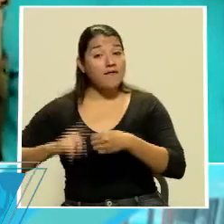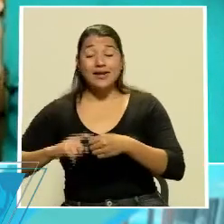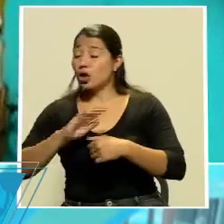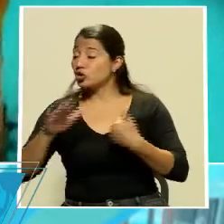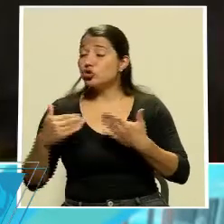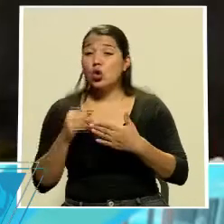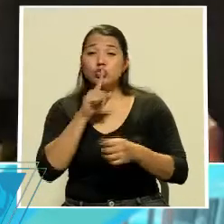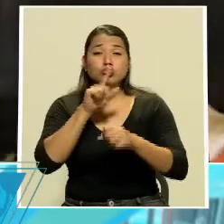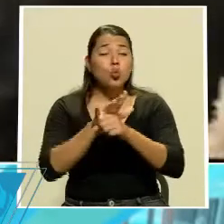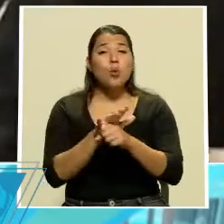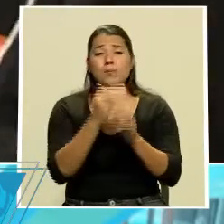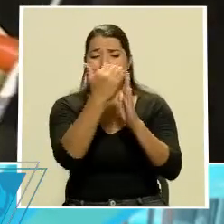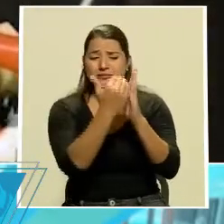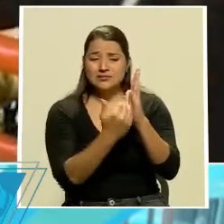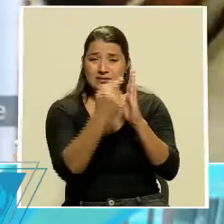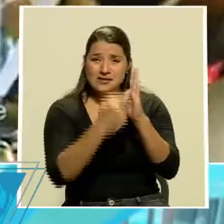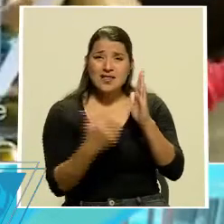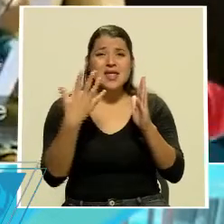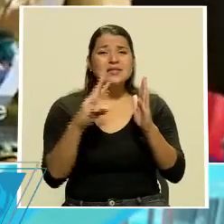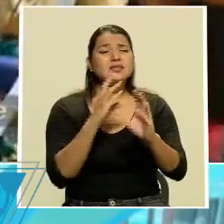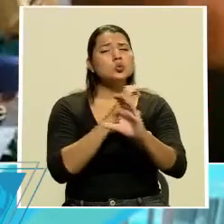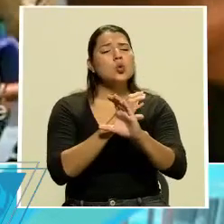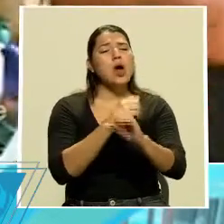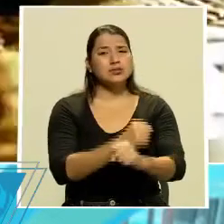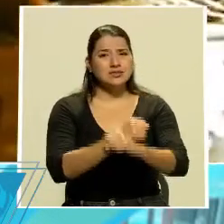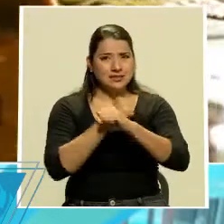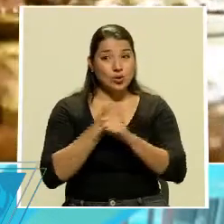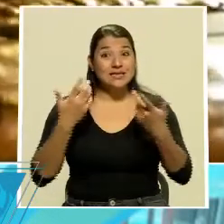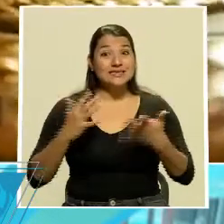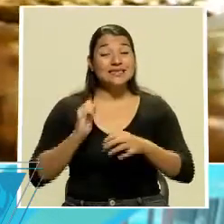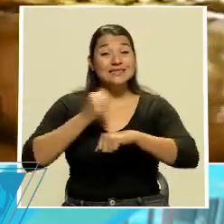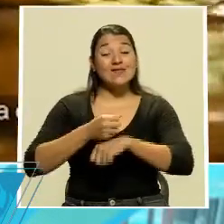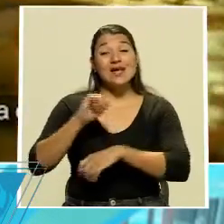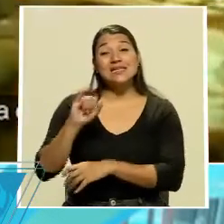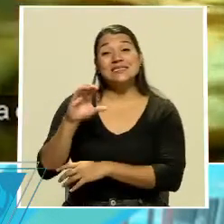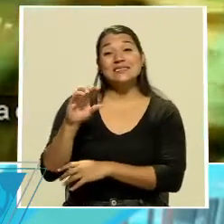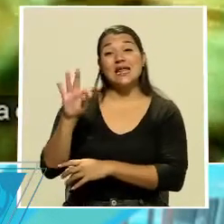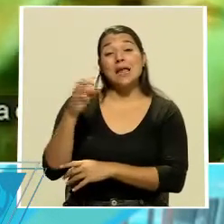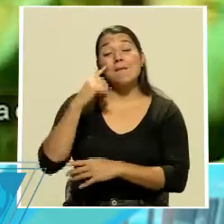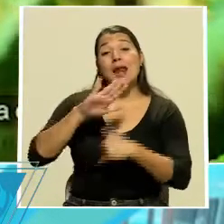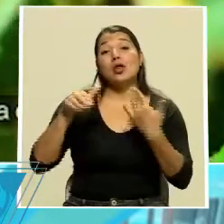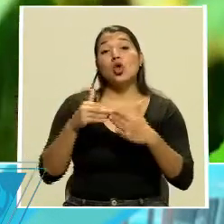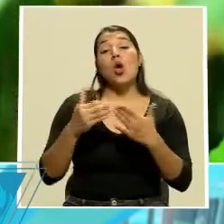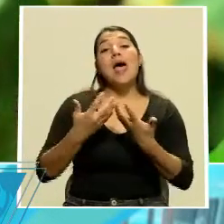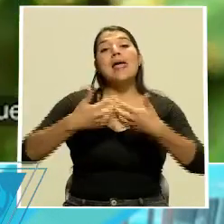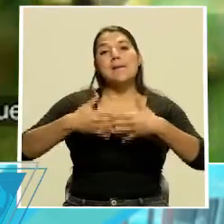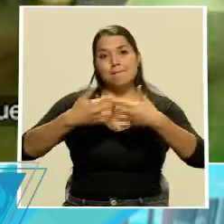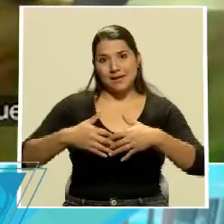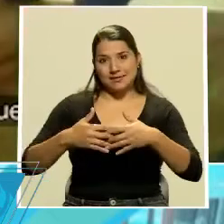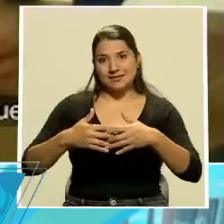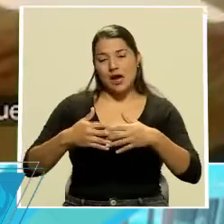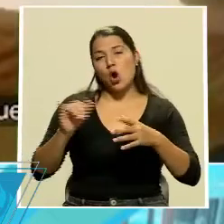esos 16 protocolos de seguridad que el ICT ha provisto para todas las empresas de hospedaje. Venga a